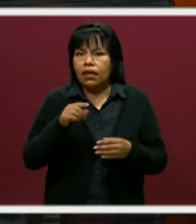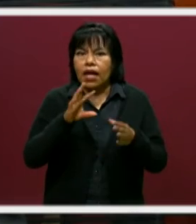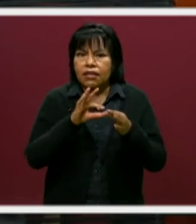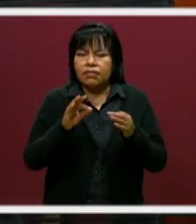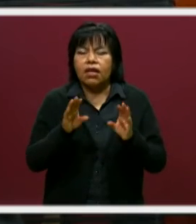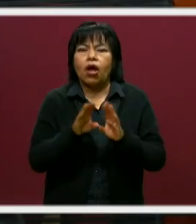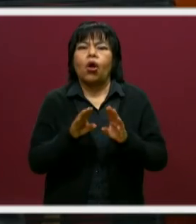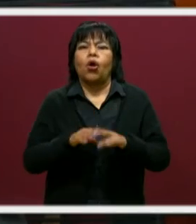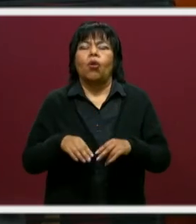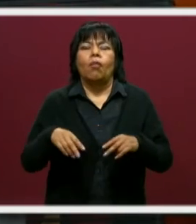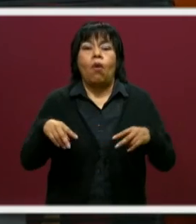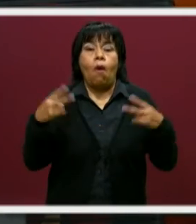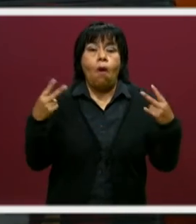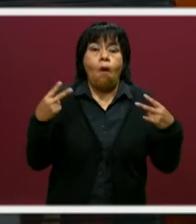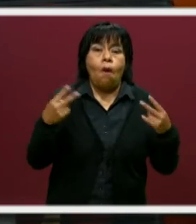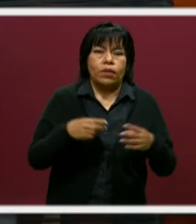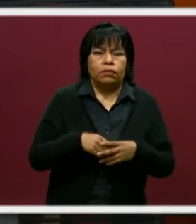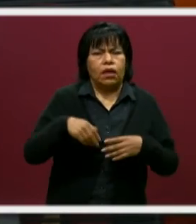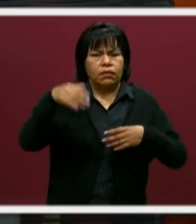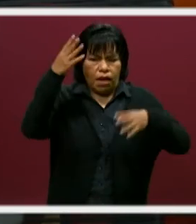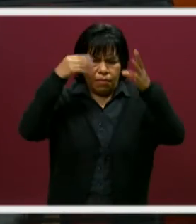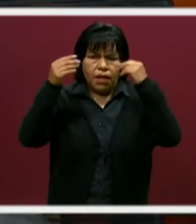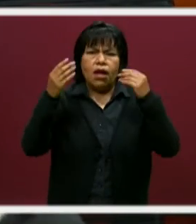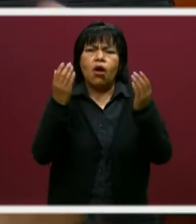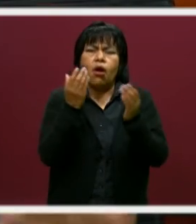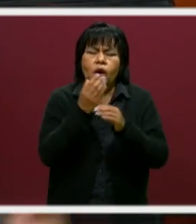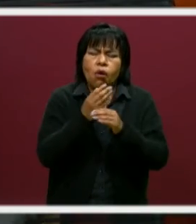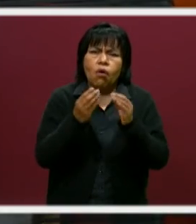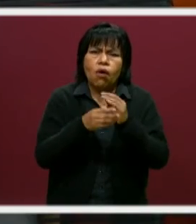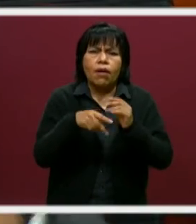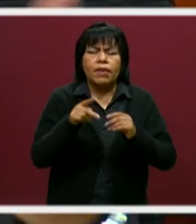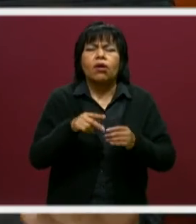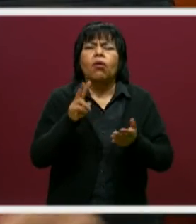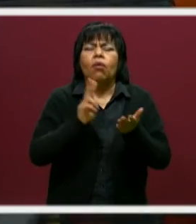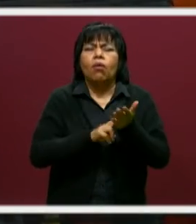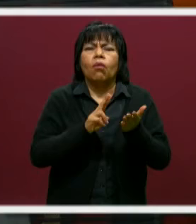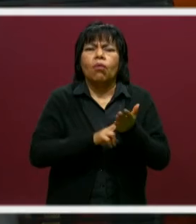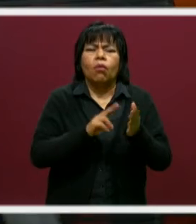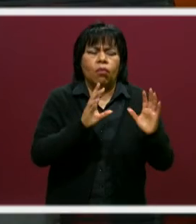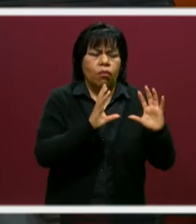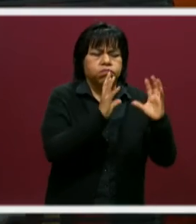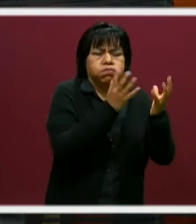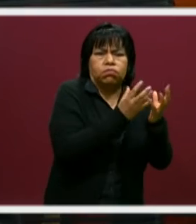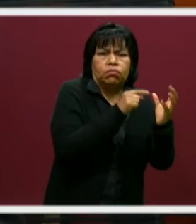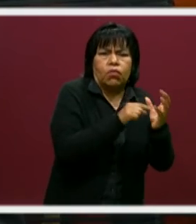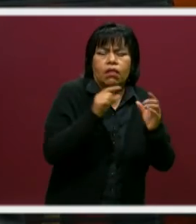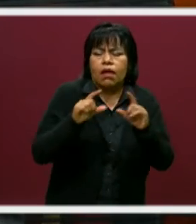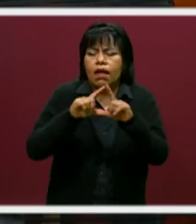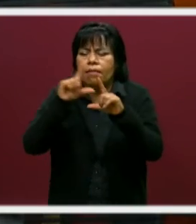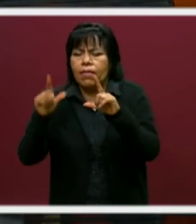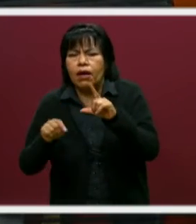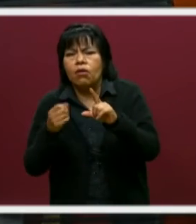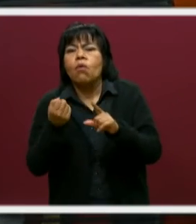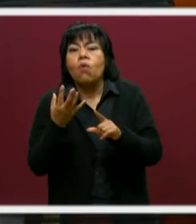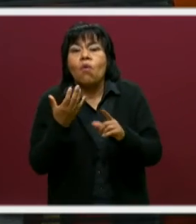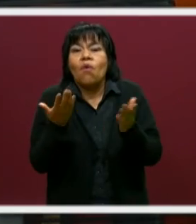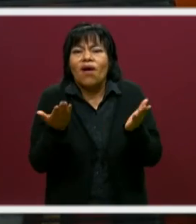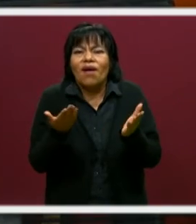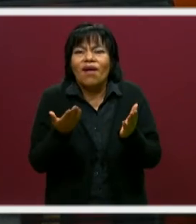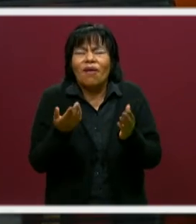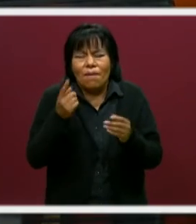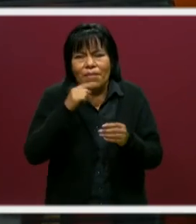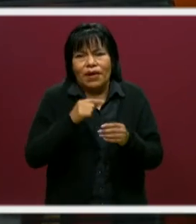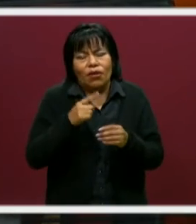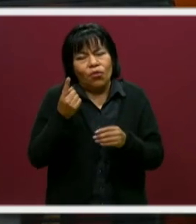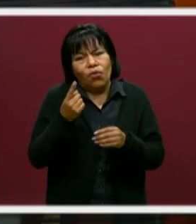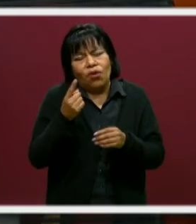también les decía, hay que aprender a hacer las cosas, pero también cuánto vale en el mundo, cuánto vale en el país, para que de preferencia